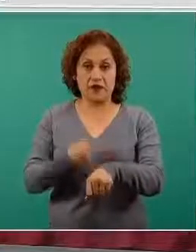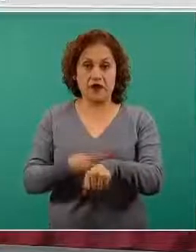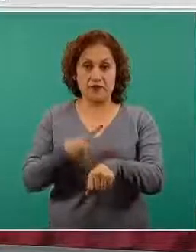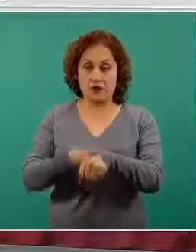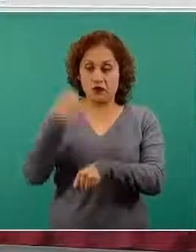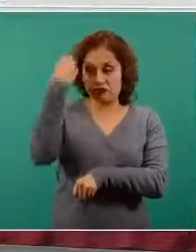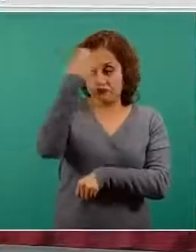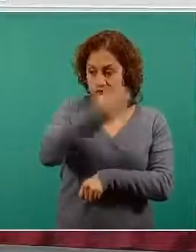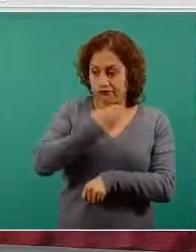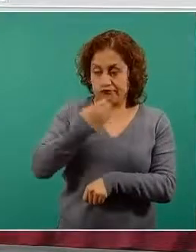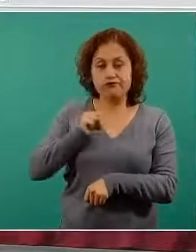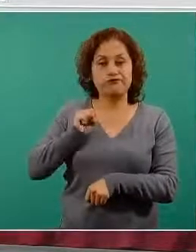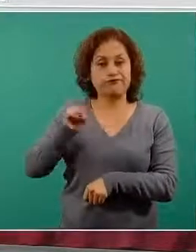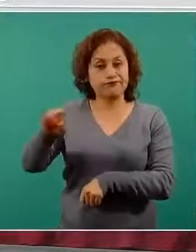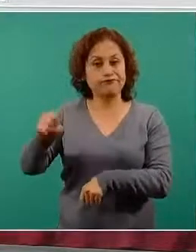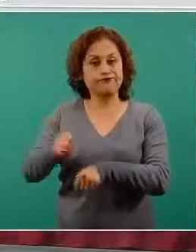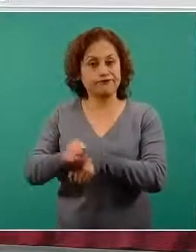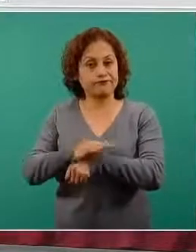de COVID-19.